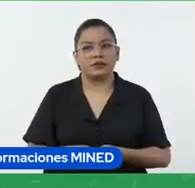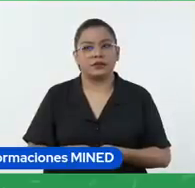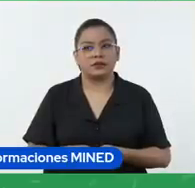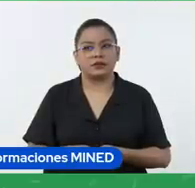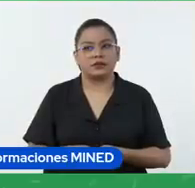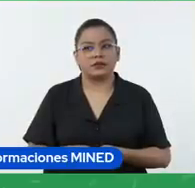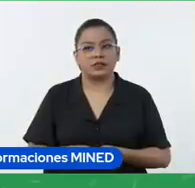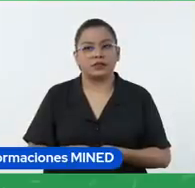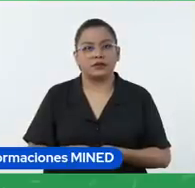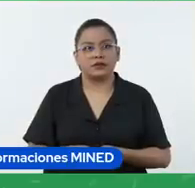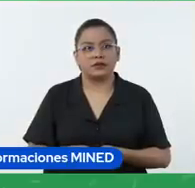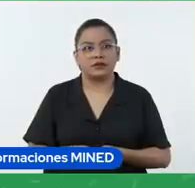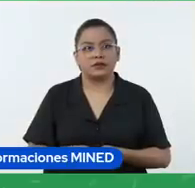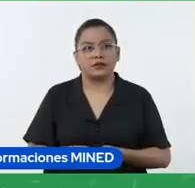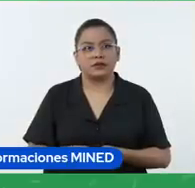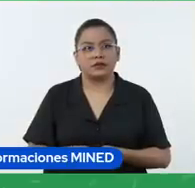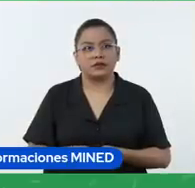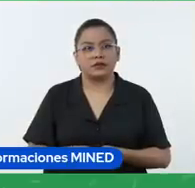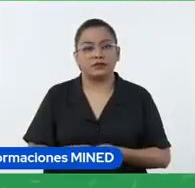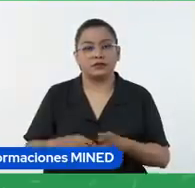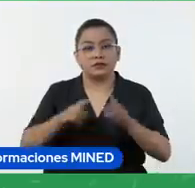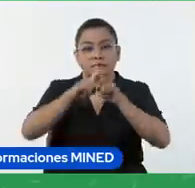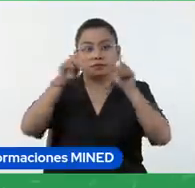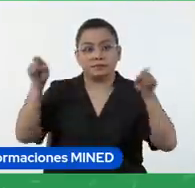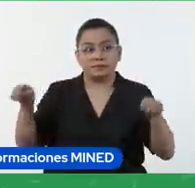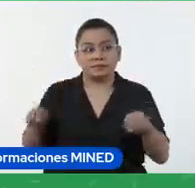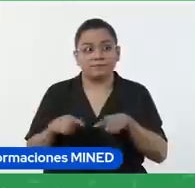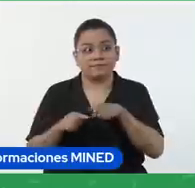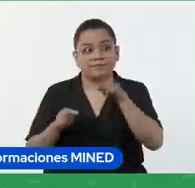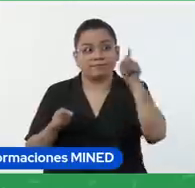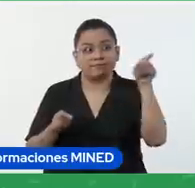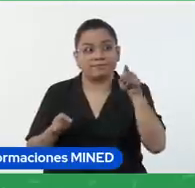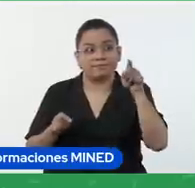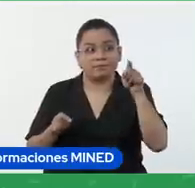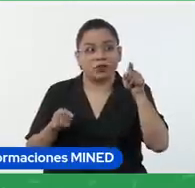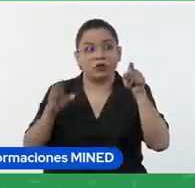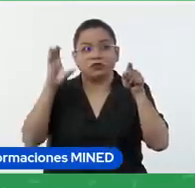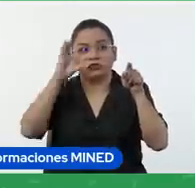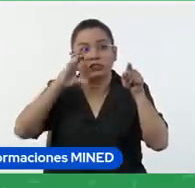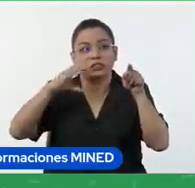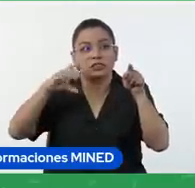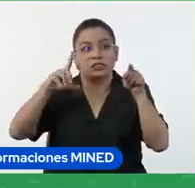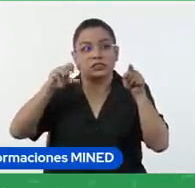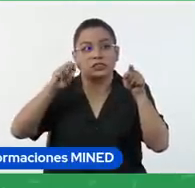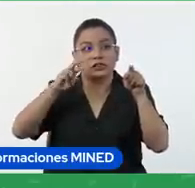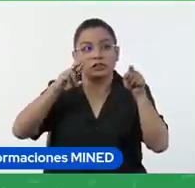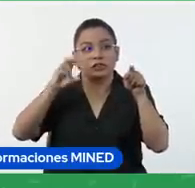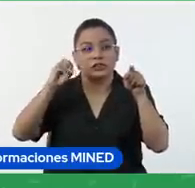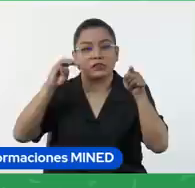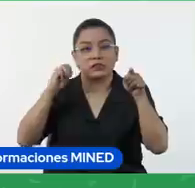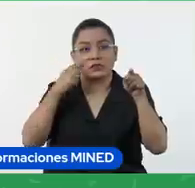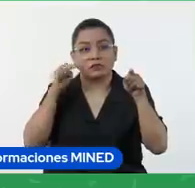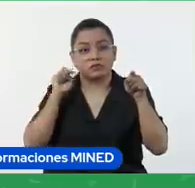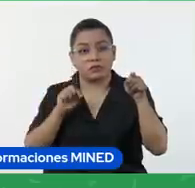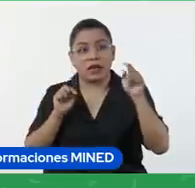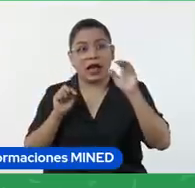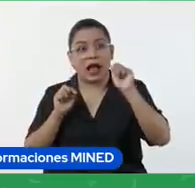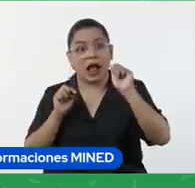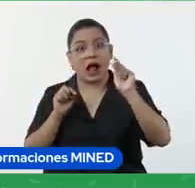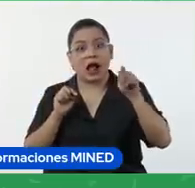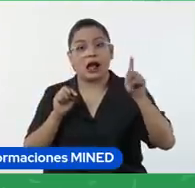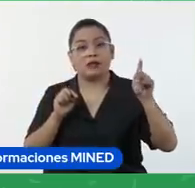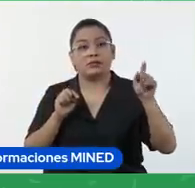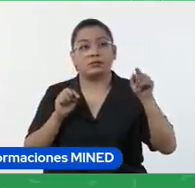Yo voy a dirigirme a Classroom, que está aquí en el botón de aplicaciones de Google, o bien